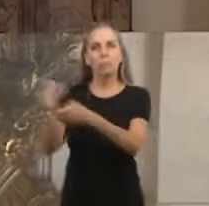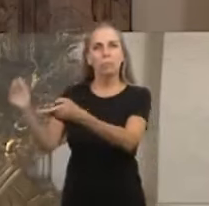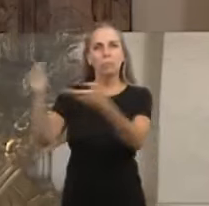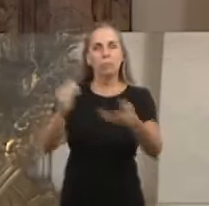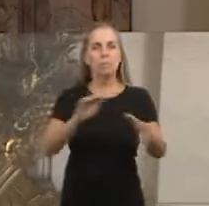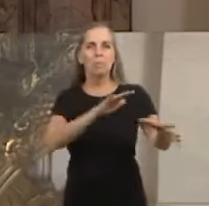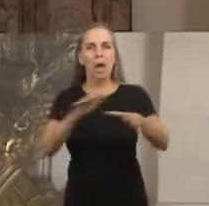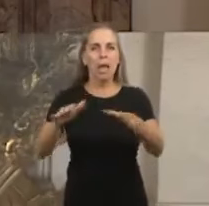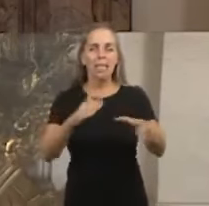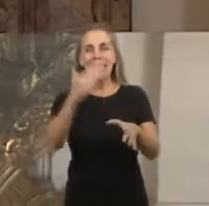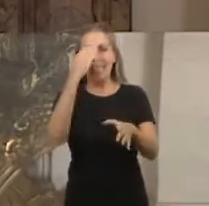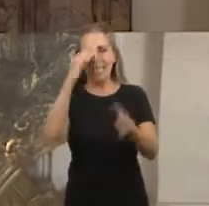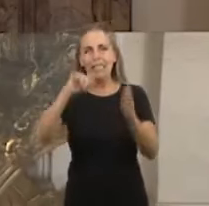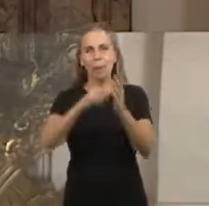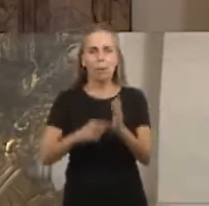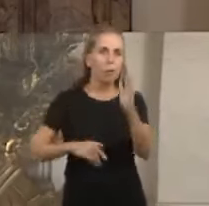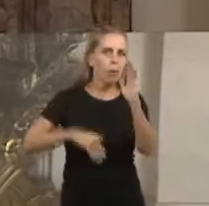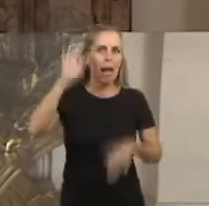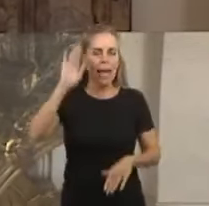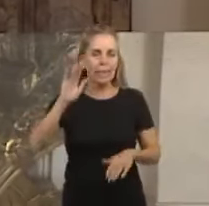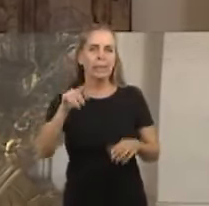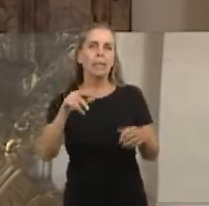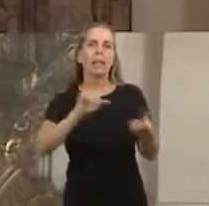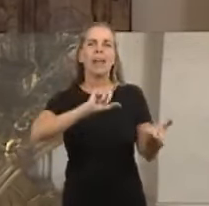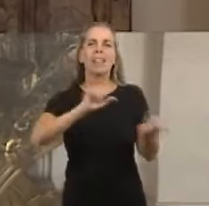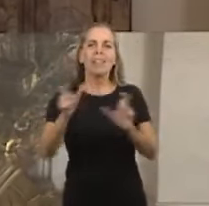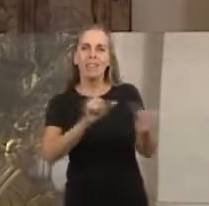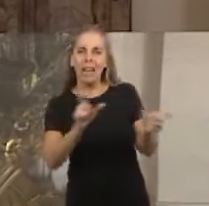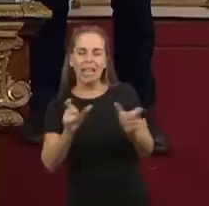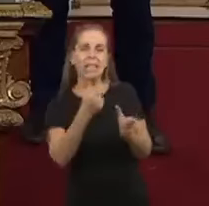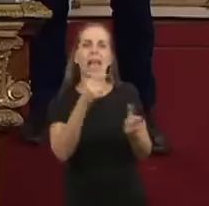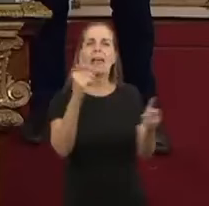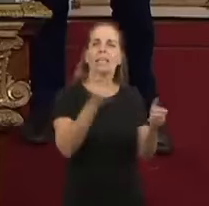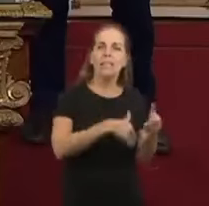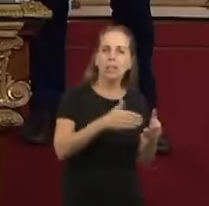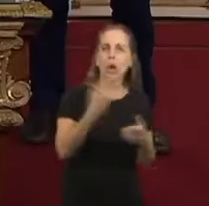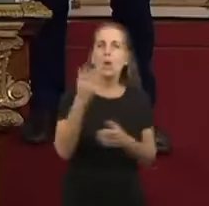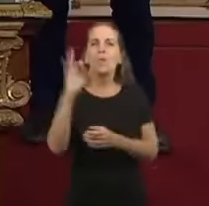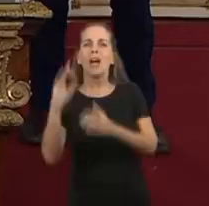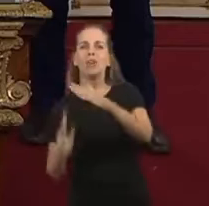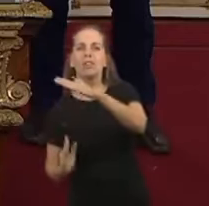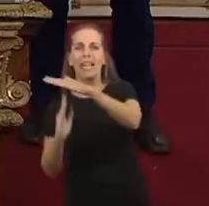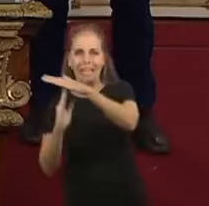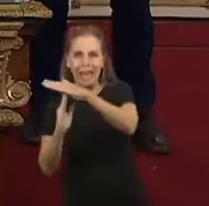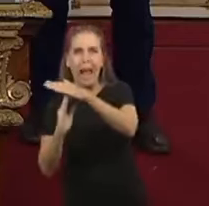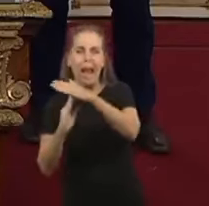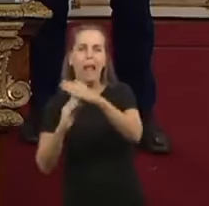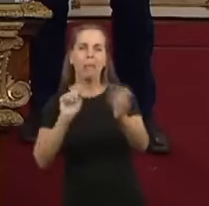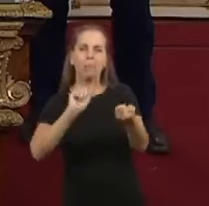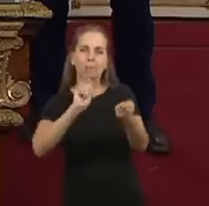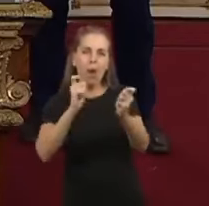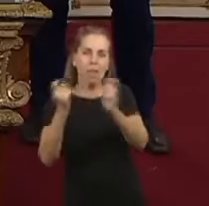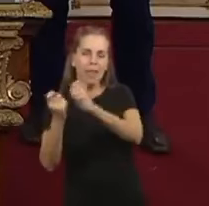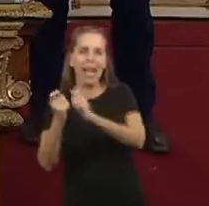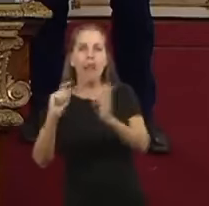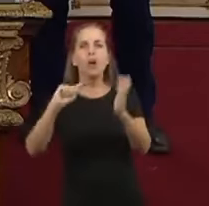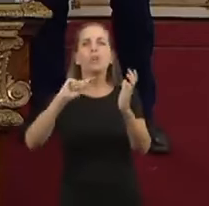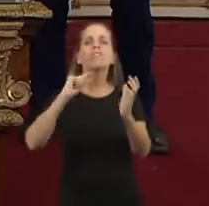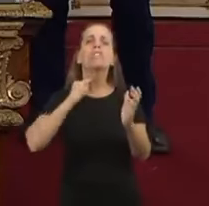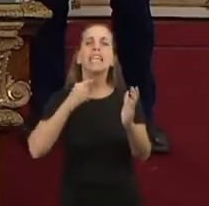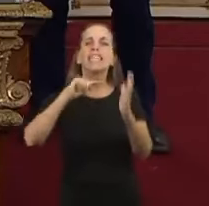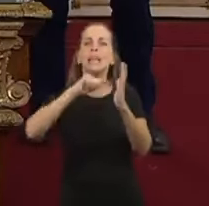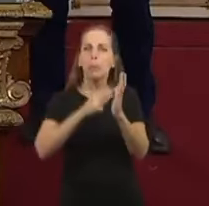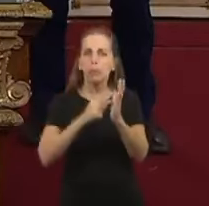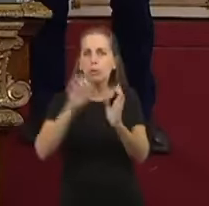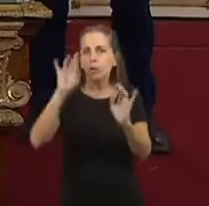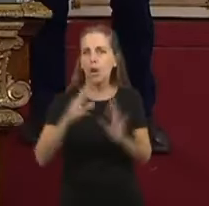puntos del producto entre déficit del Tesoro y déficit del Banco Central, y haber ajustado 13 puntos de ese 15 en tan solo